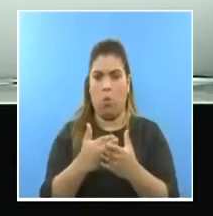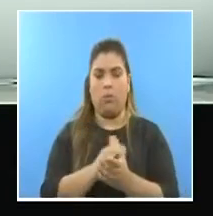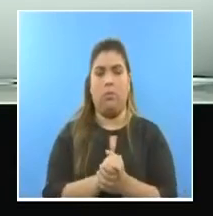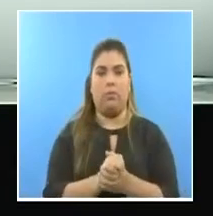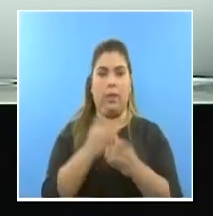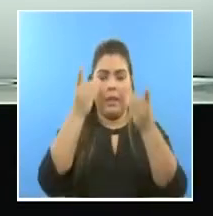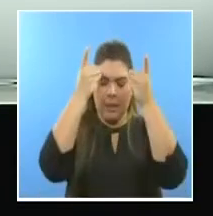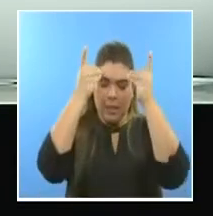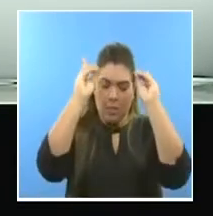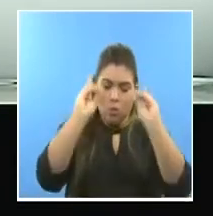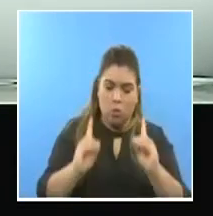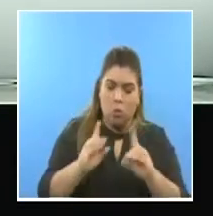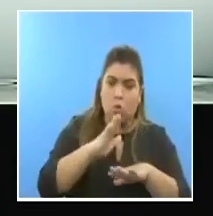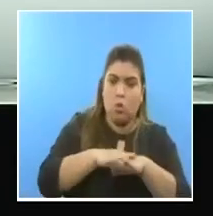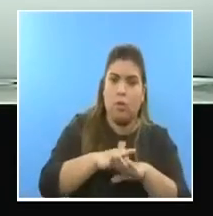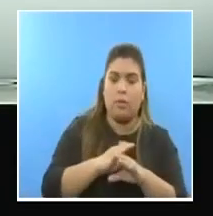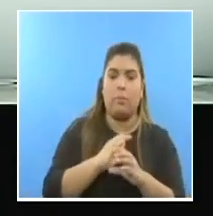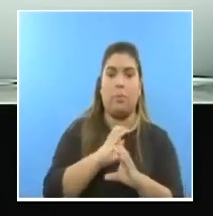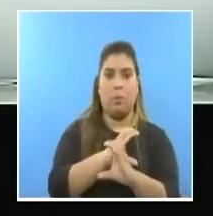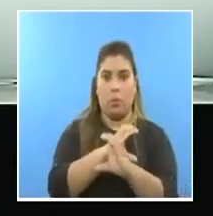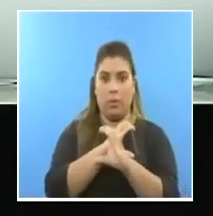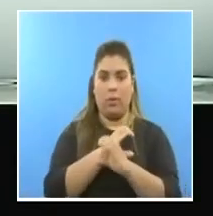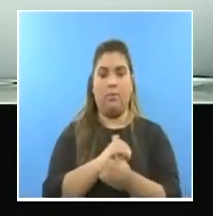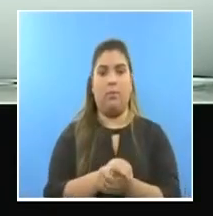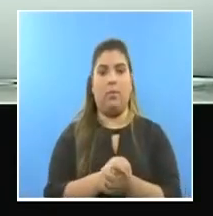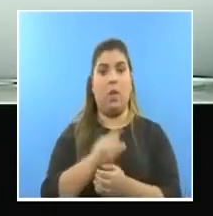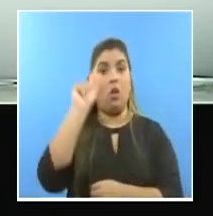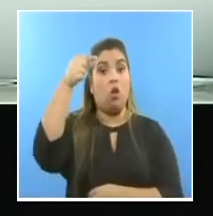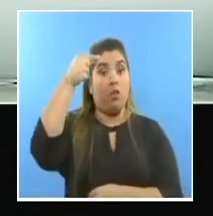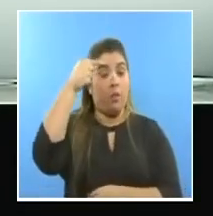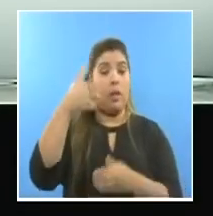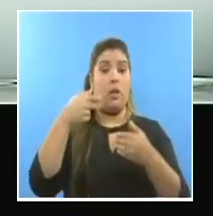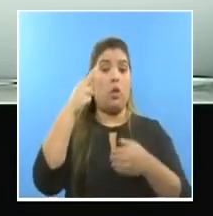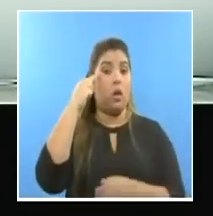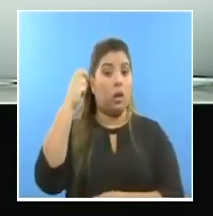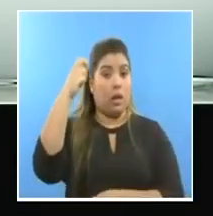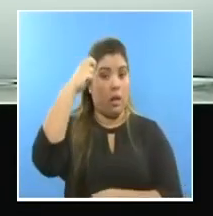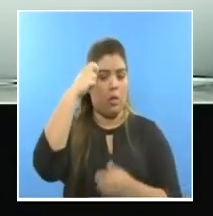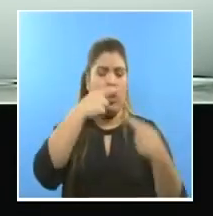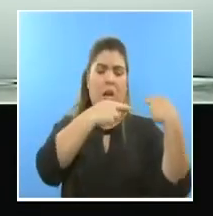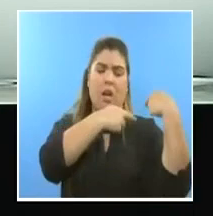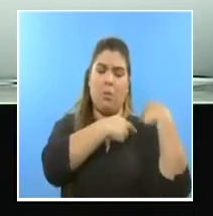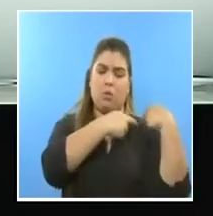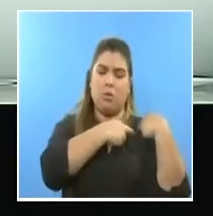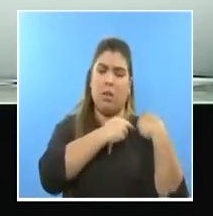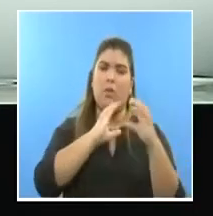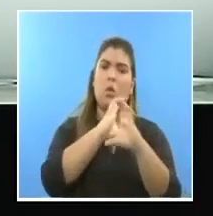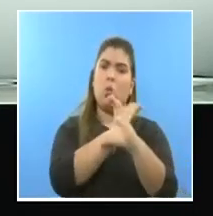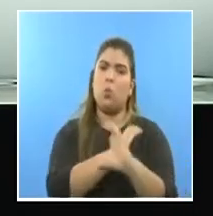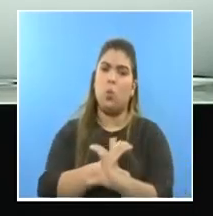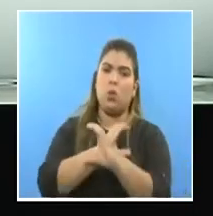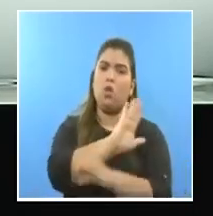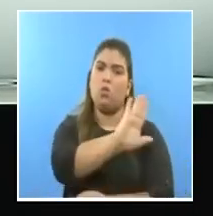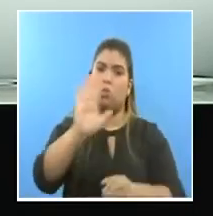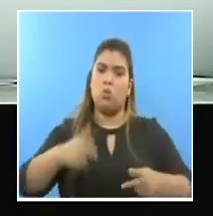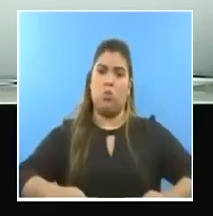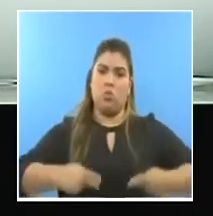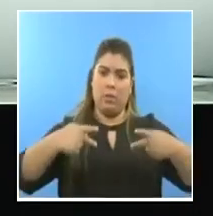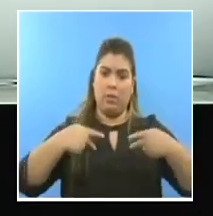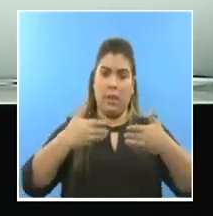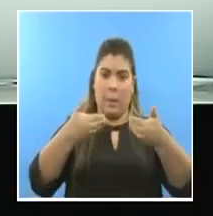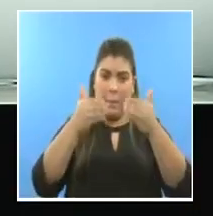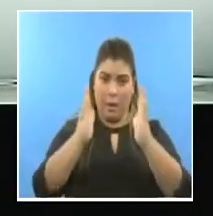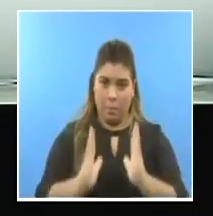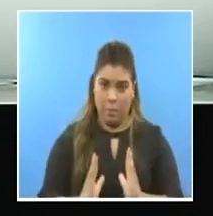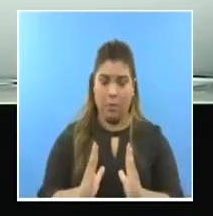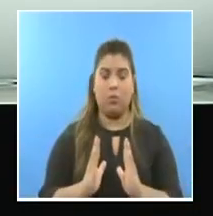las urgencias de proteger la vida y de buscar reactivación económica para impedir el ahondamiento